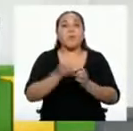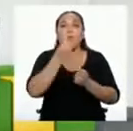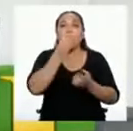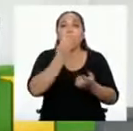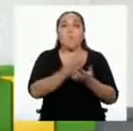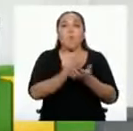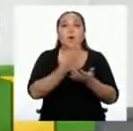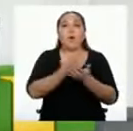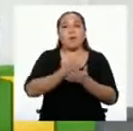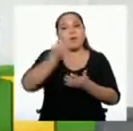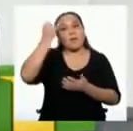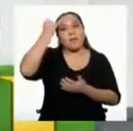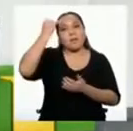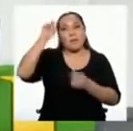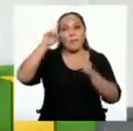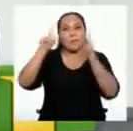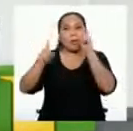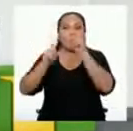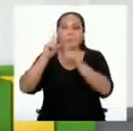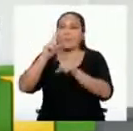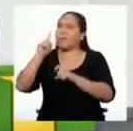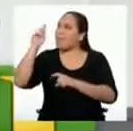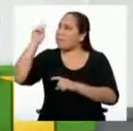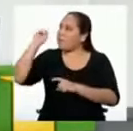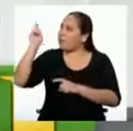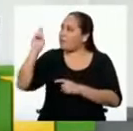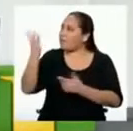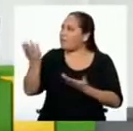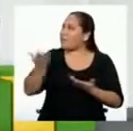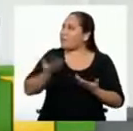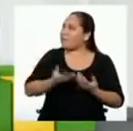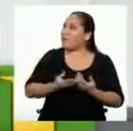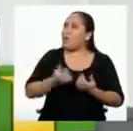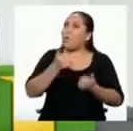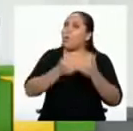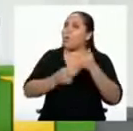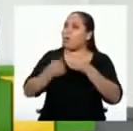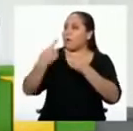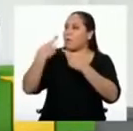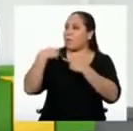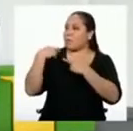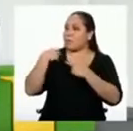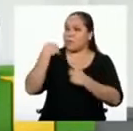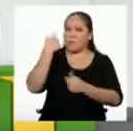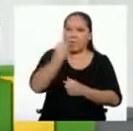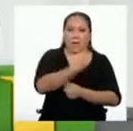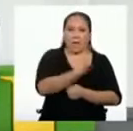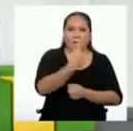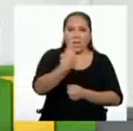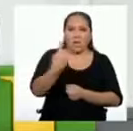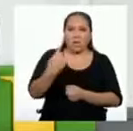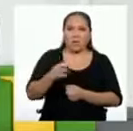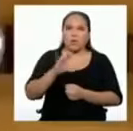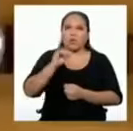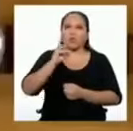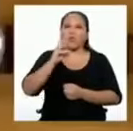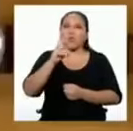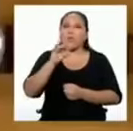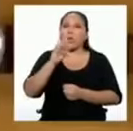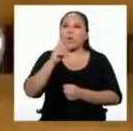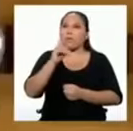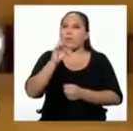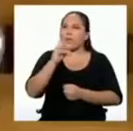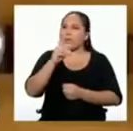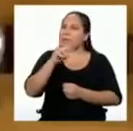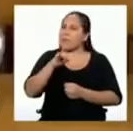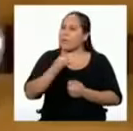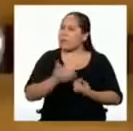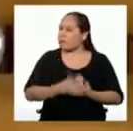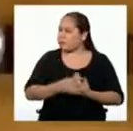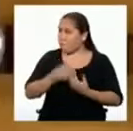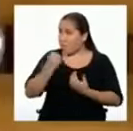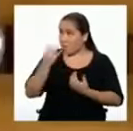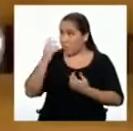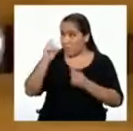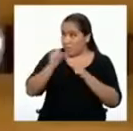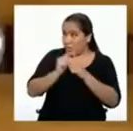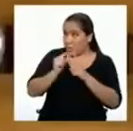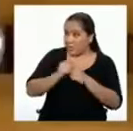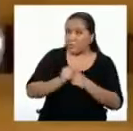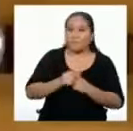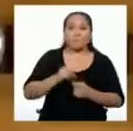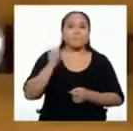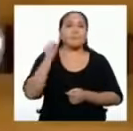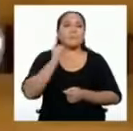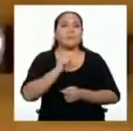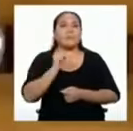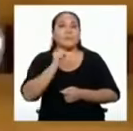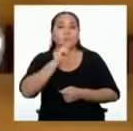idea consultarle un poco a nuestro profesor con respecto a nuestro rol en la ciudadanía. Profesor, ¿algunas palabras? En primer lugar, ya hemos